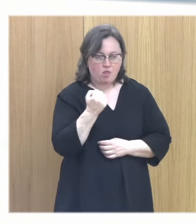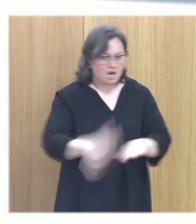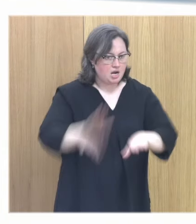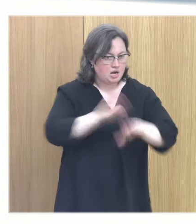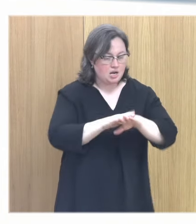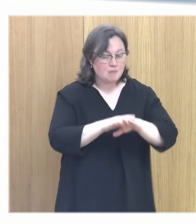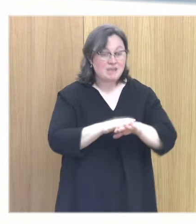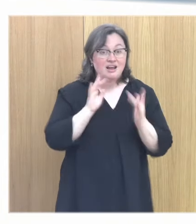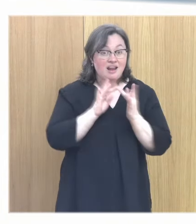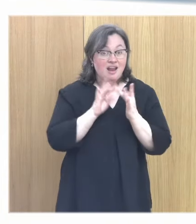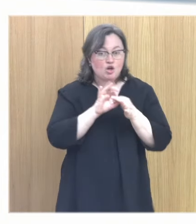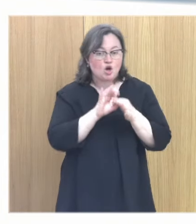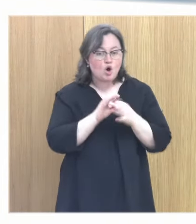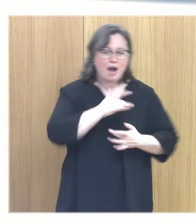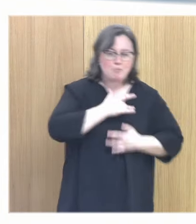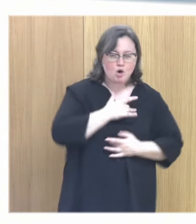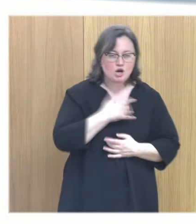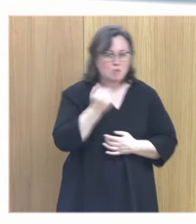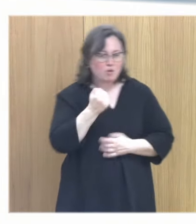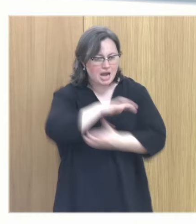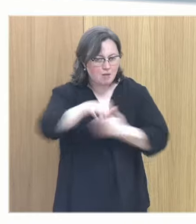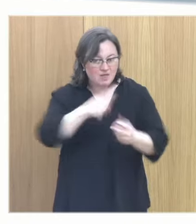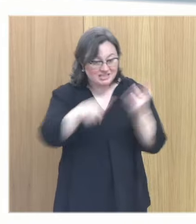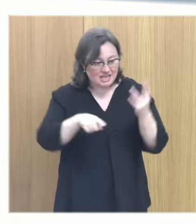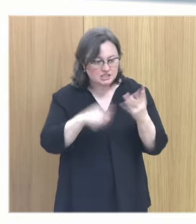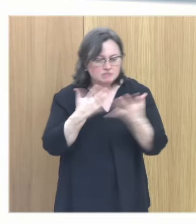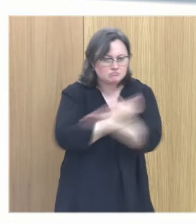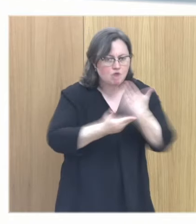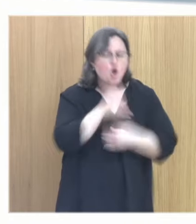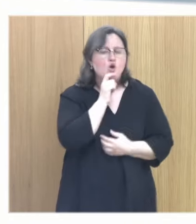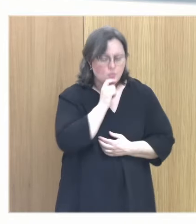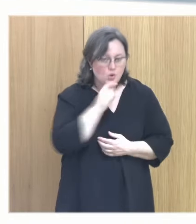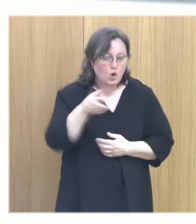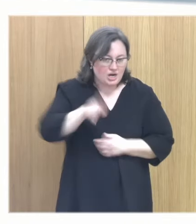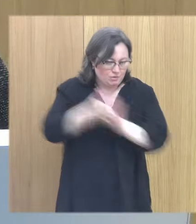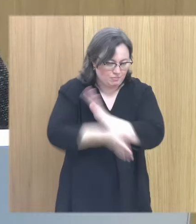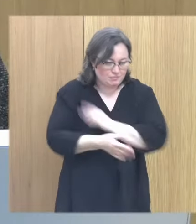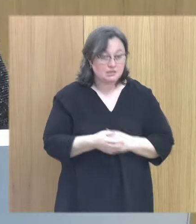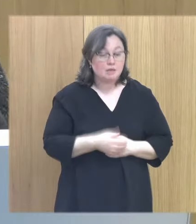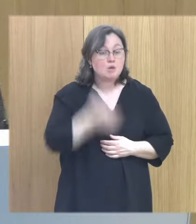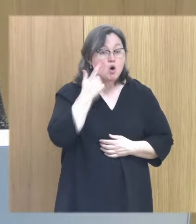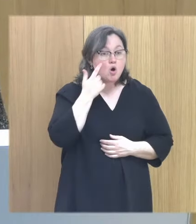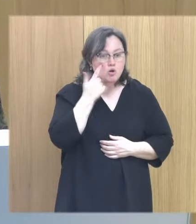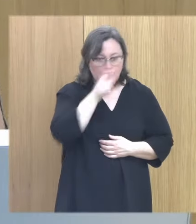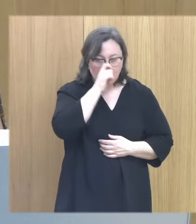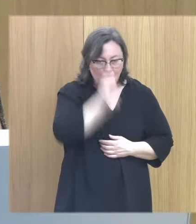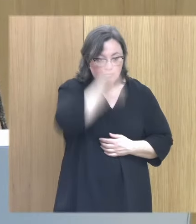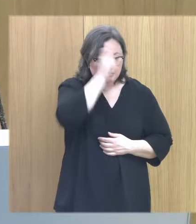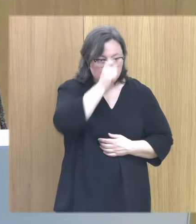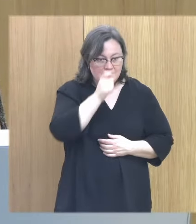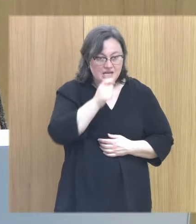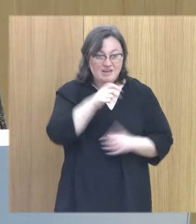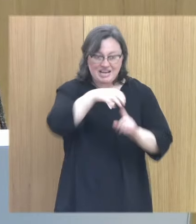entender la relación que hay entre el amor, el poder y la violencia sobre la que luego, me da tiempo, volveré. Pero en cualquier caso, esta va a ser